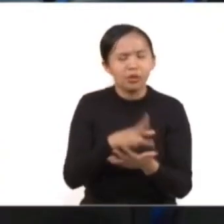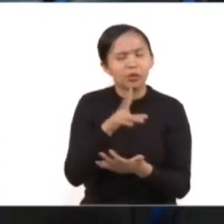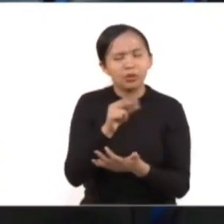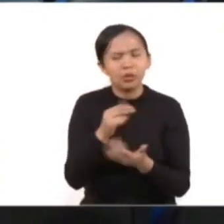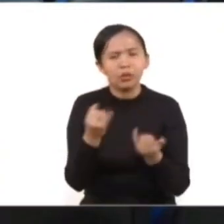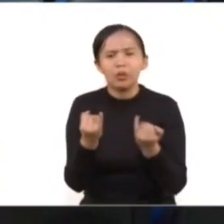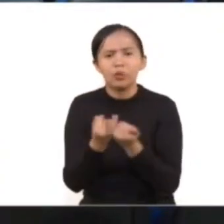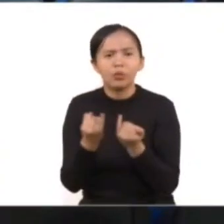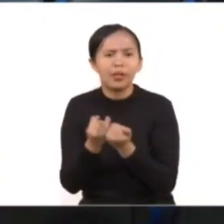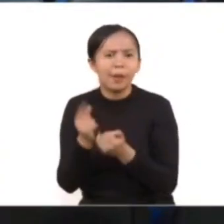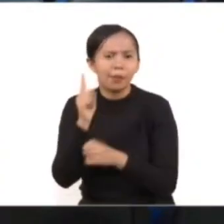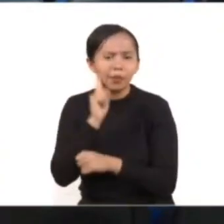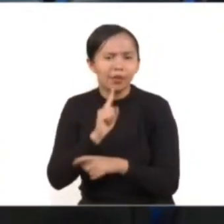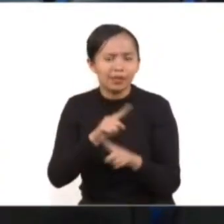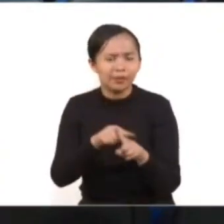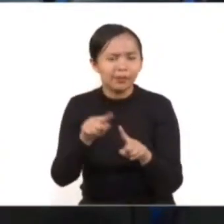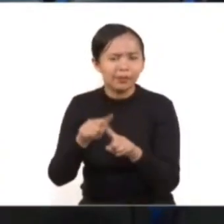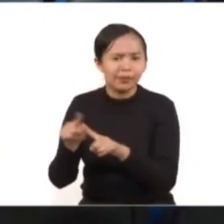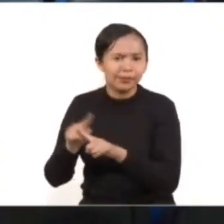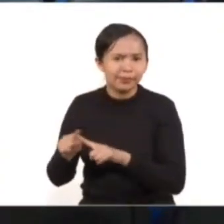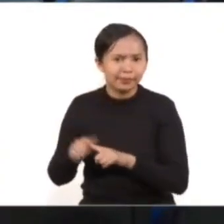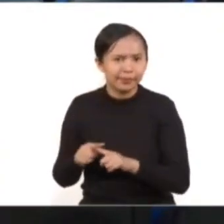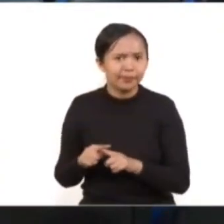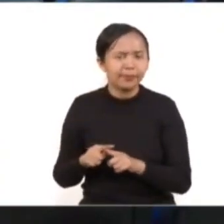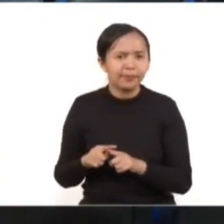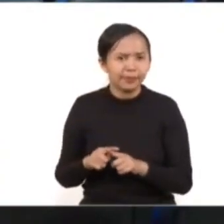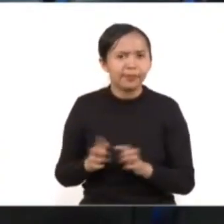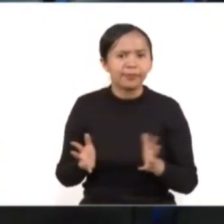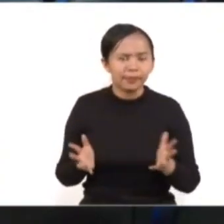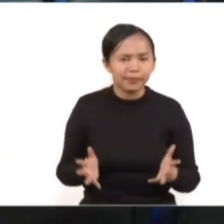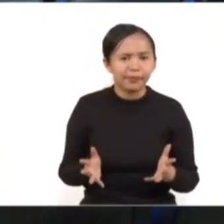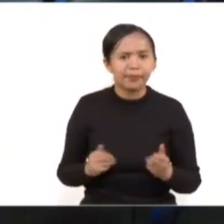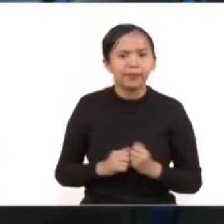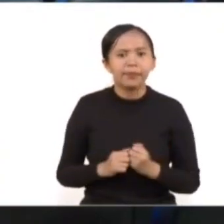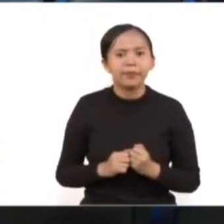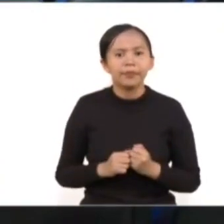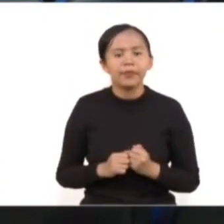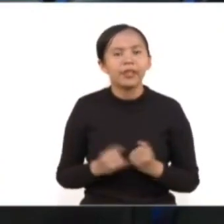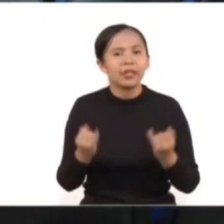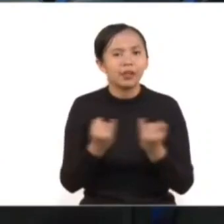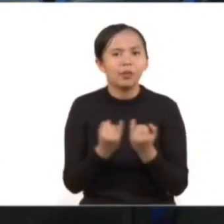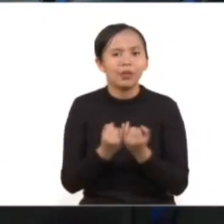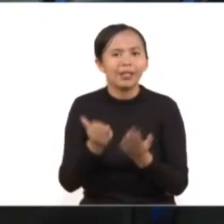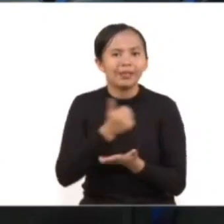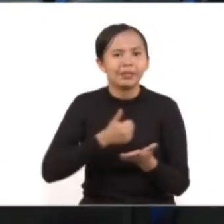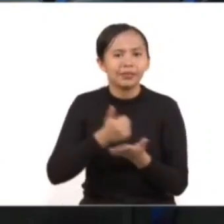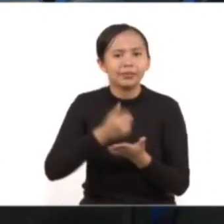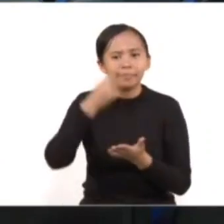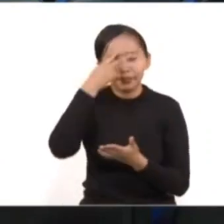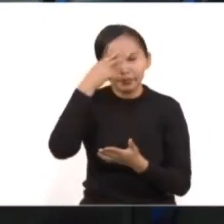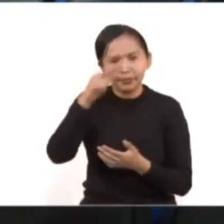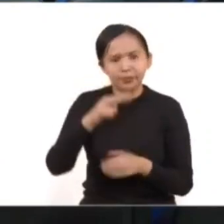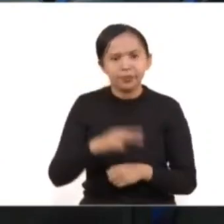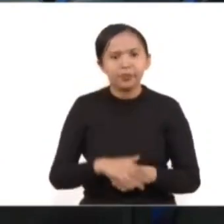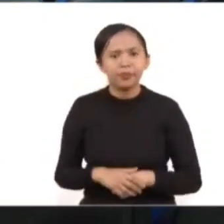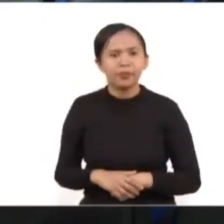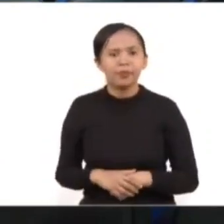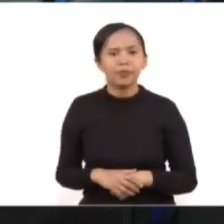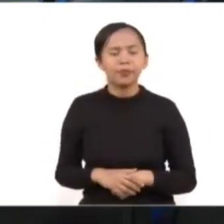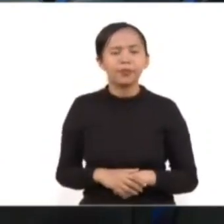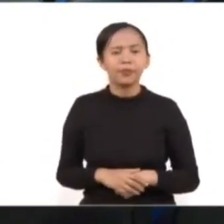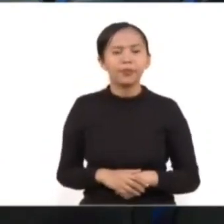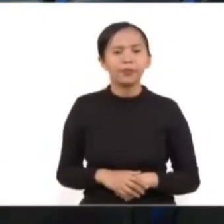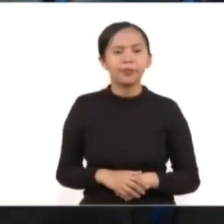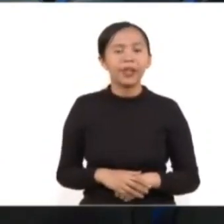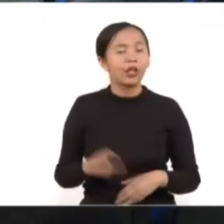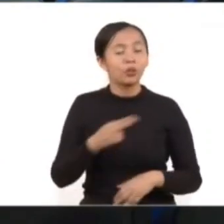los usuarios y usuarias de esta Casa de Justicia, así como en la Ciudad de México. En este